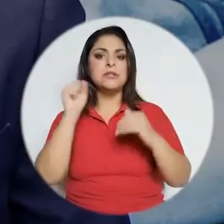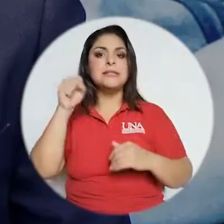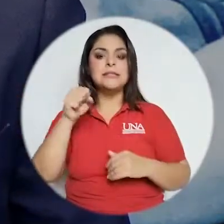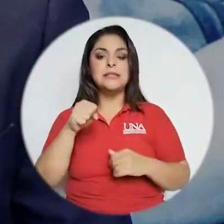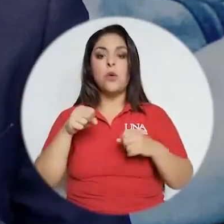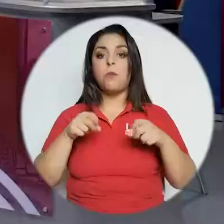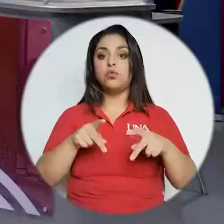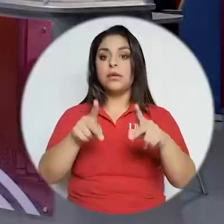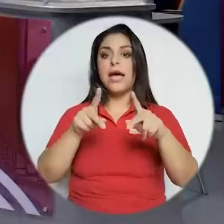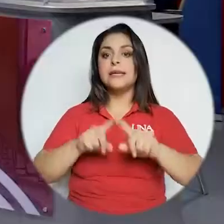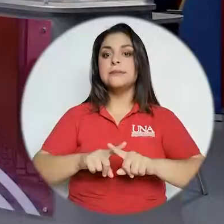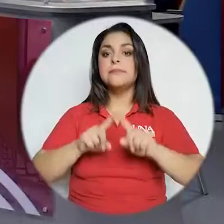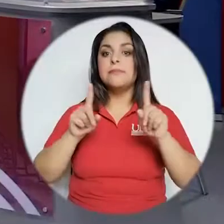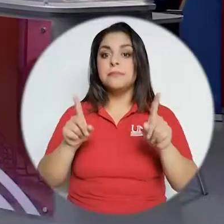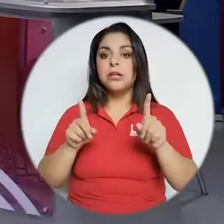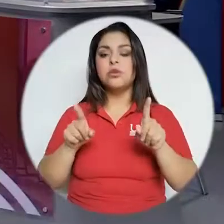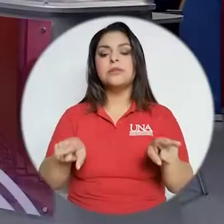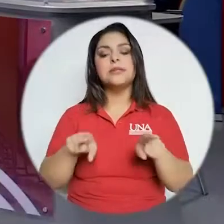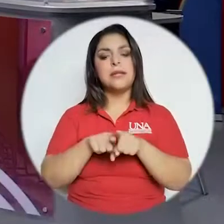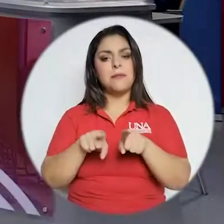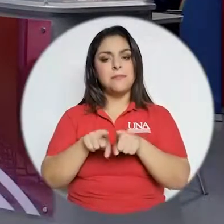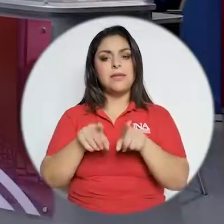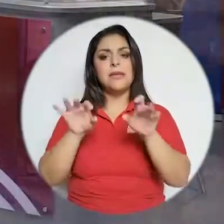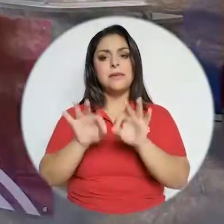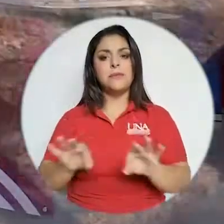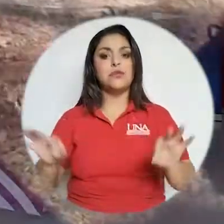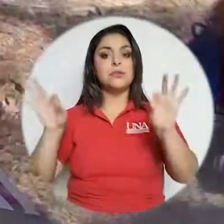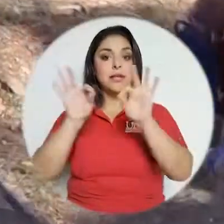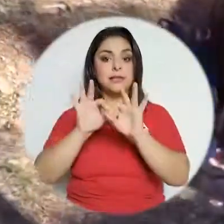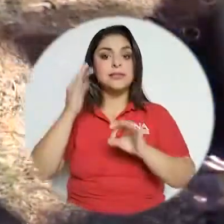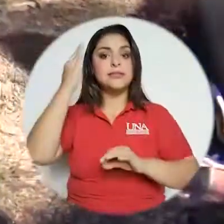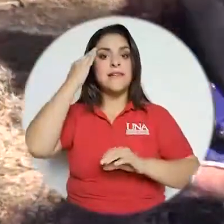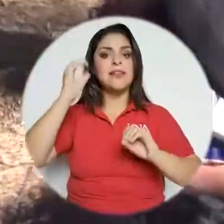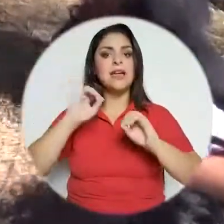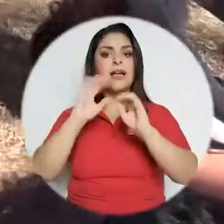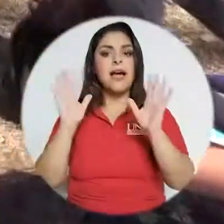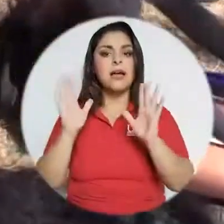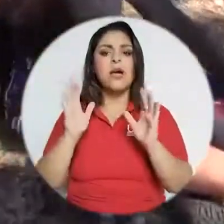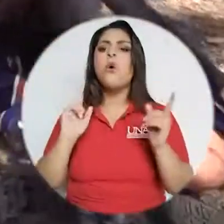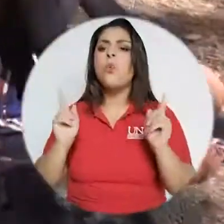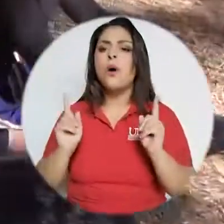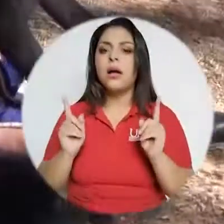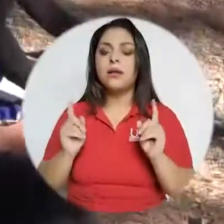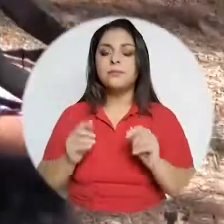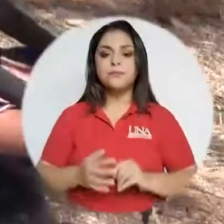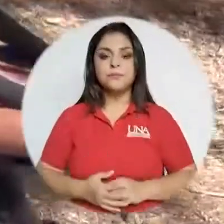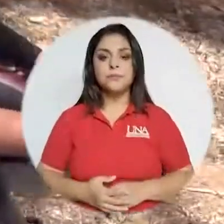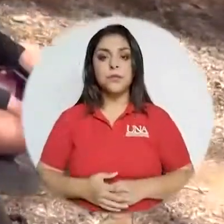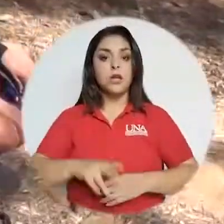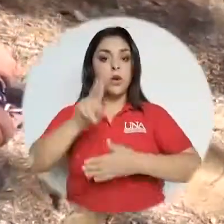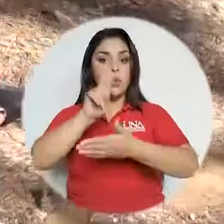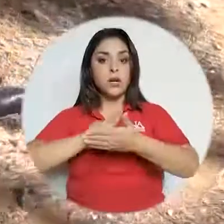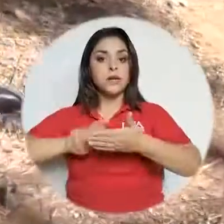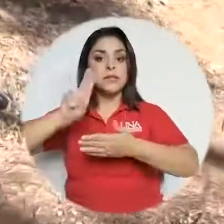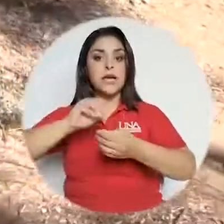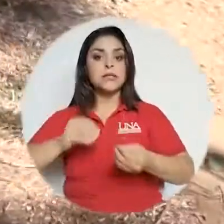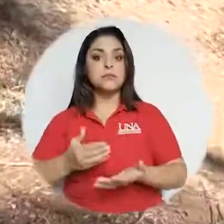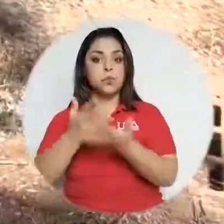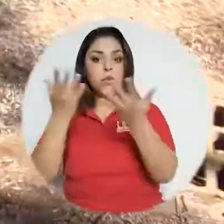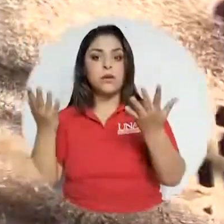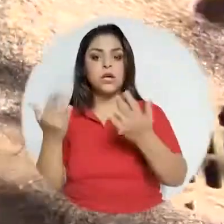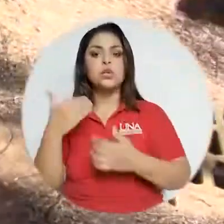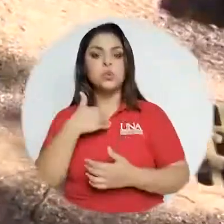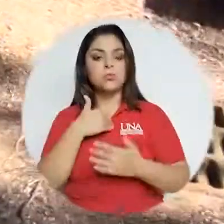limitaciones, por supuesto que oportunidades, pero de limitaciones que es importante también tener claro. ¿Como cuáles? En el caso de las